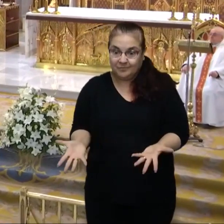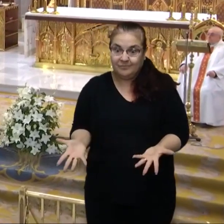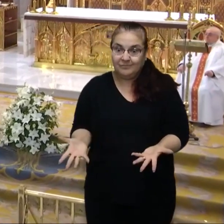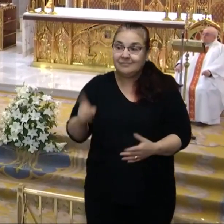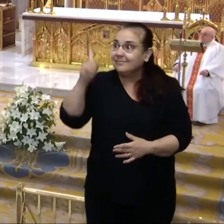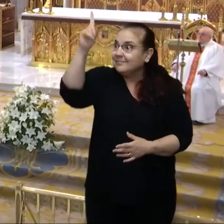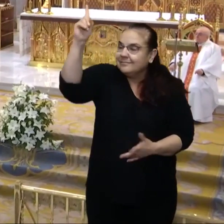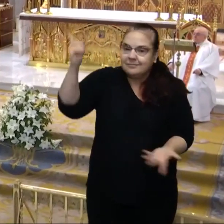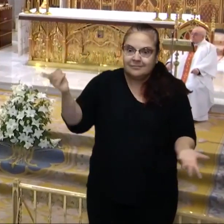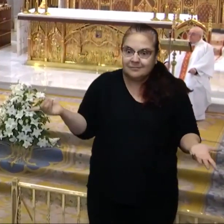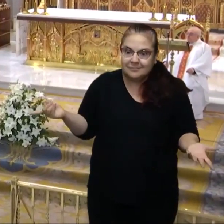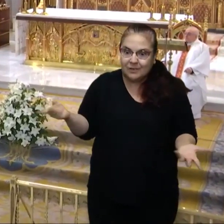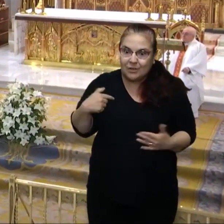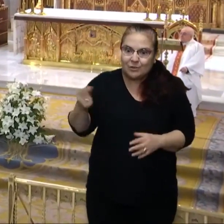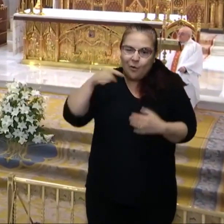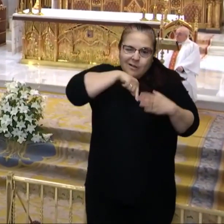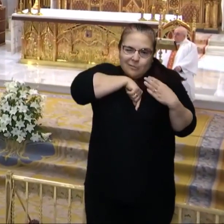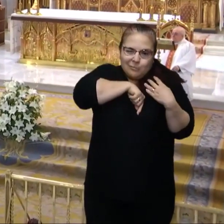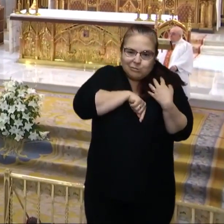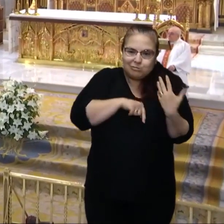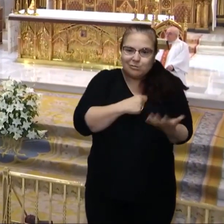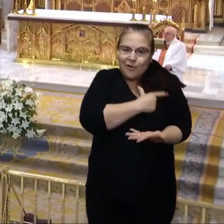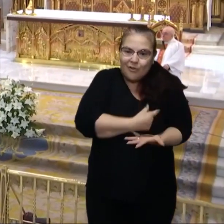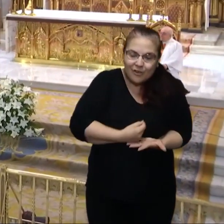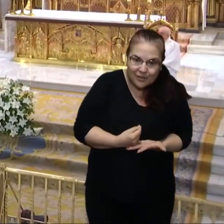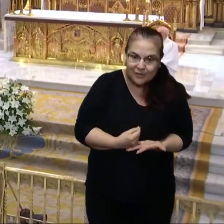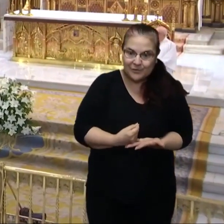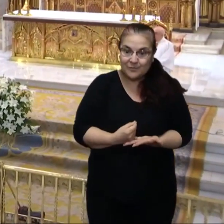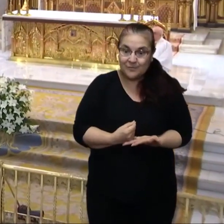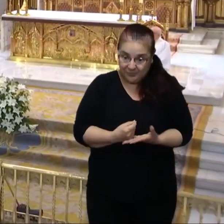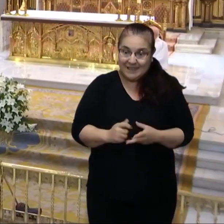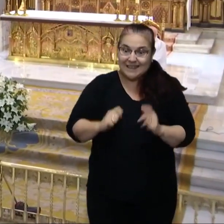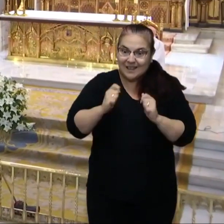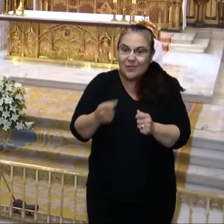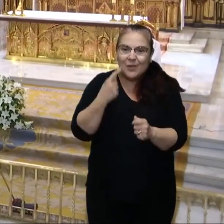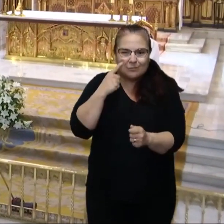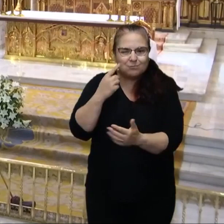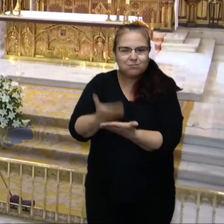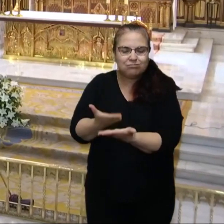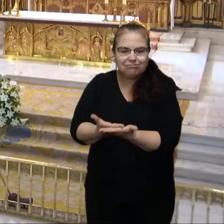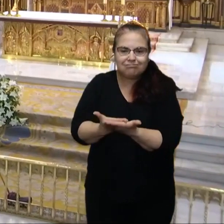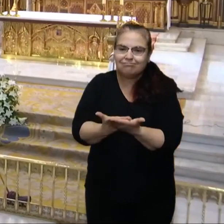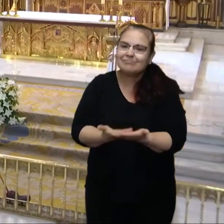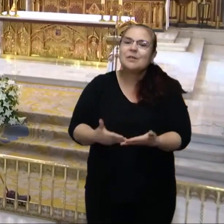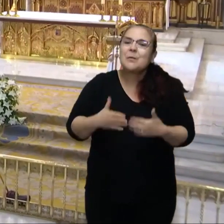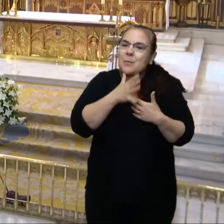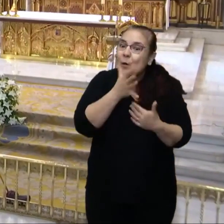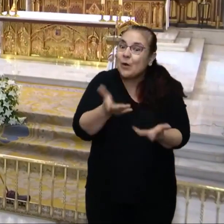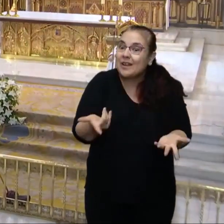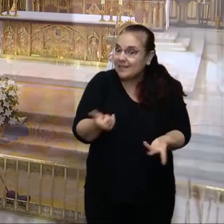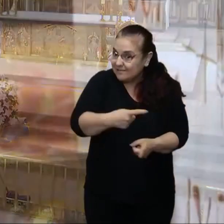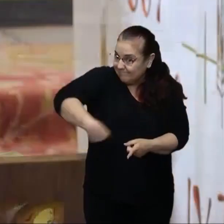Y Dios, que penetra los corazones, ha dado testimonio a favor de ellos,